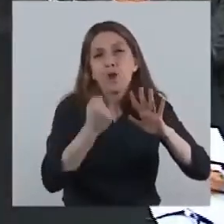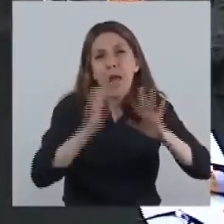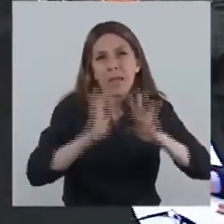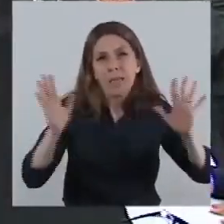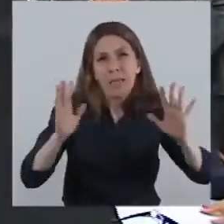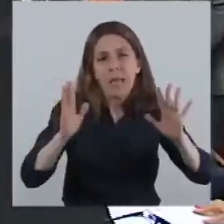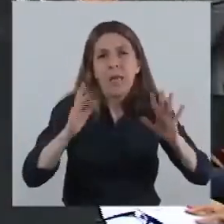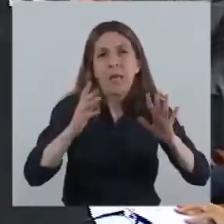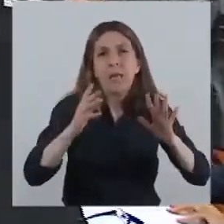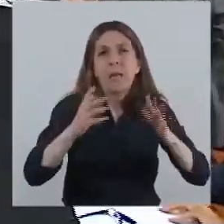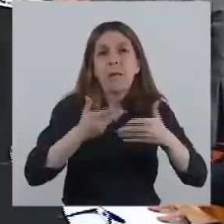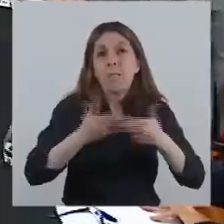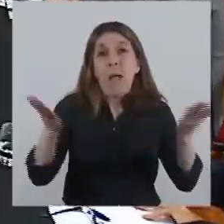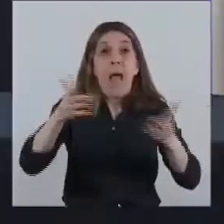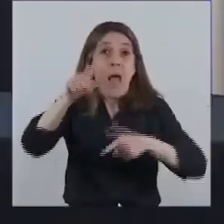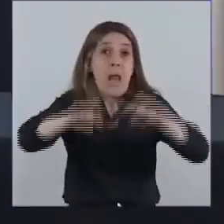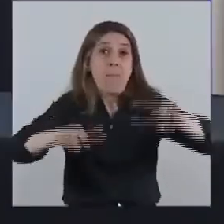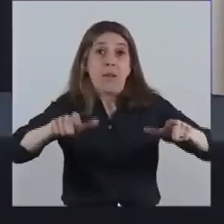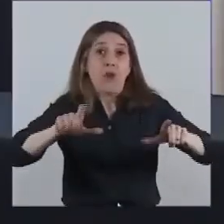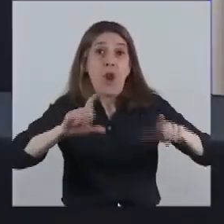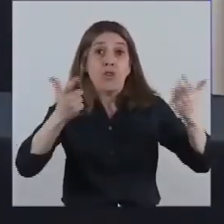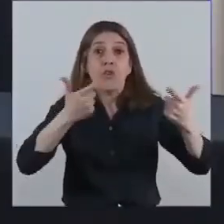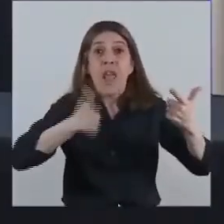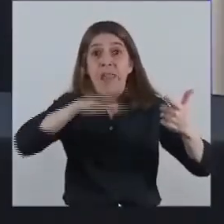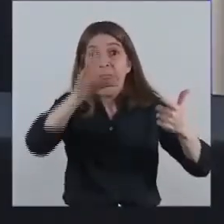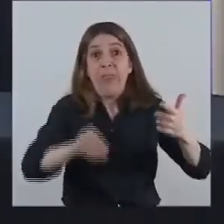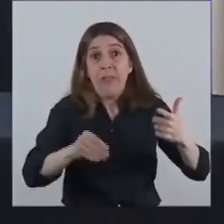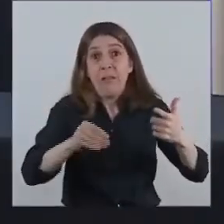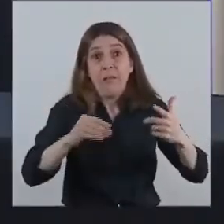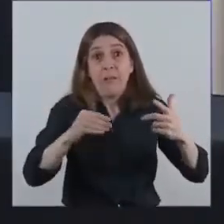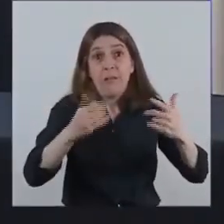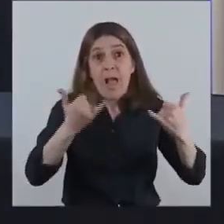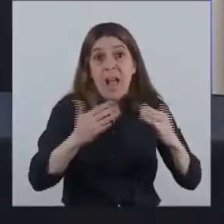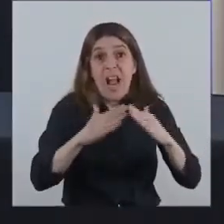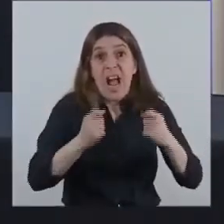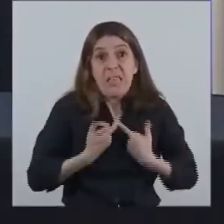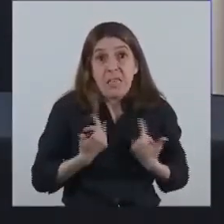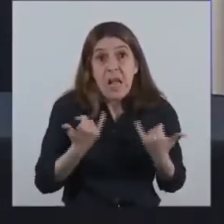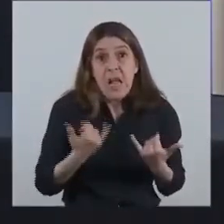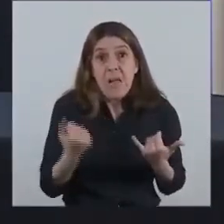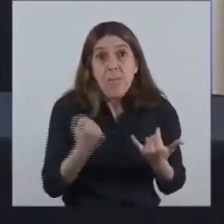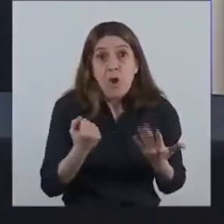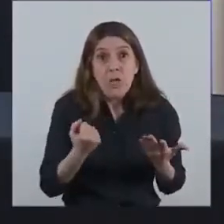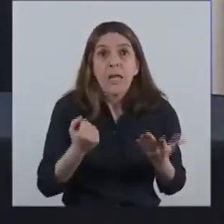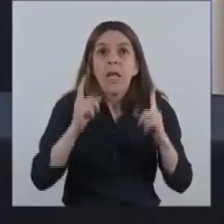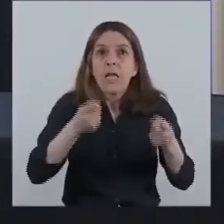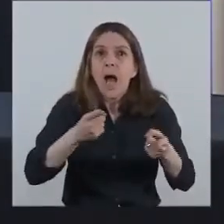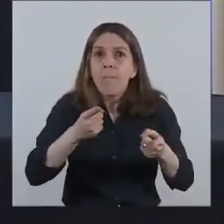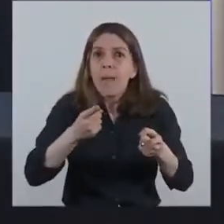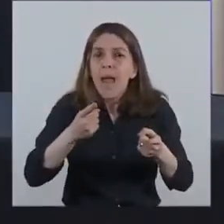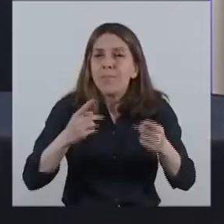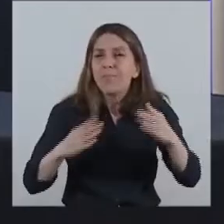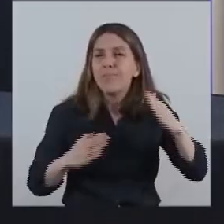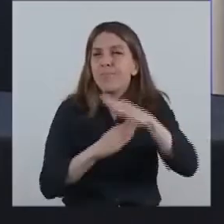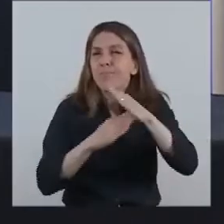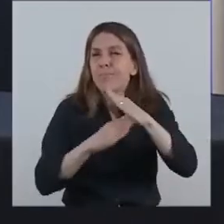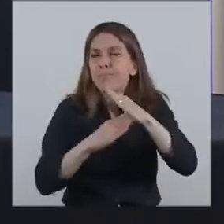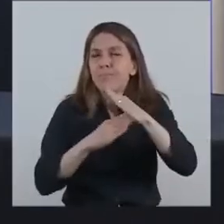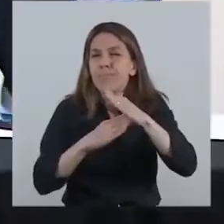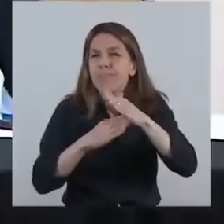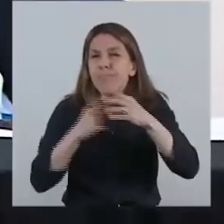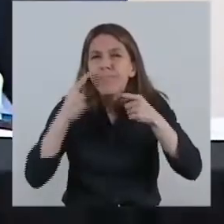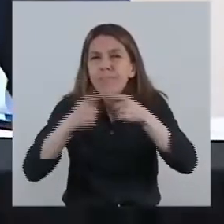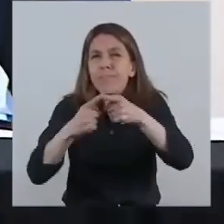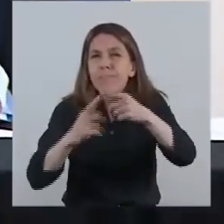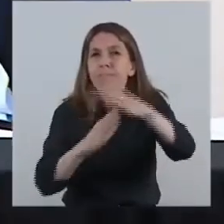para el desarrollo social y que además también juega un rol central en lo que será la